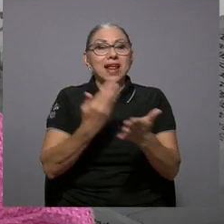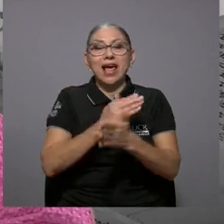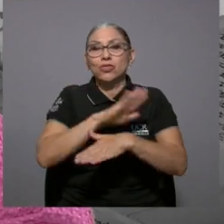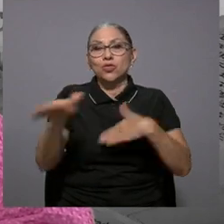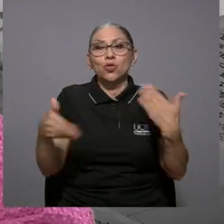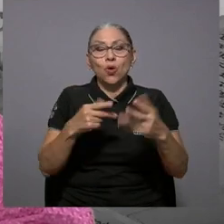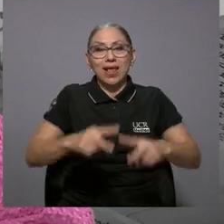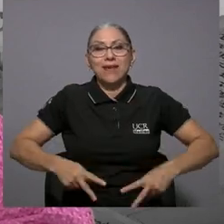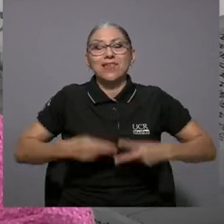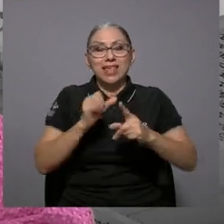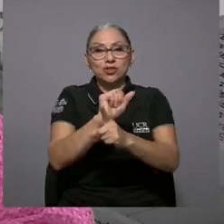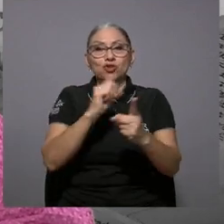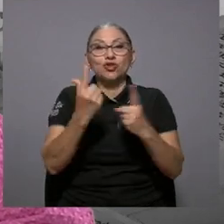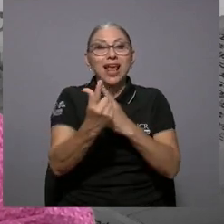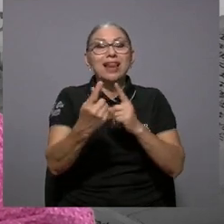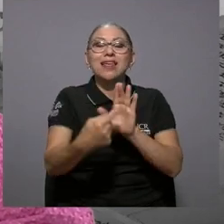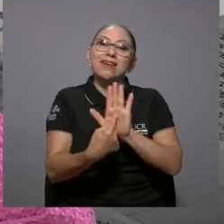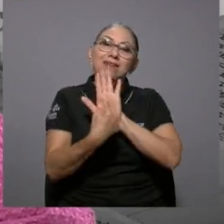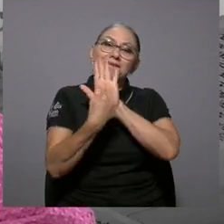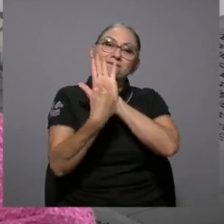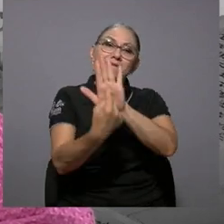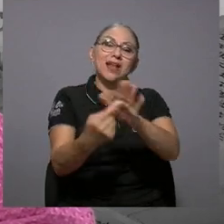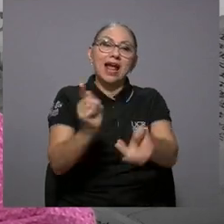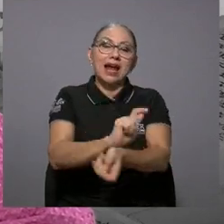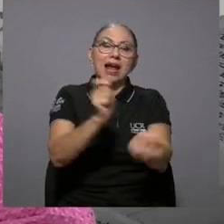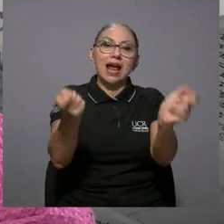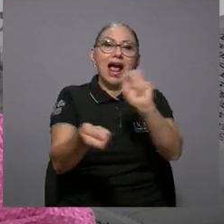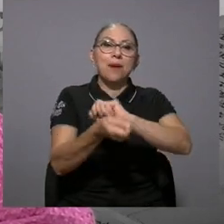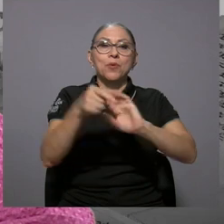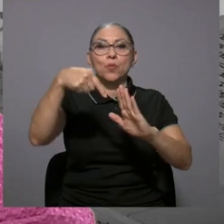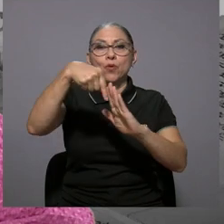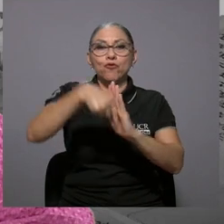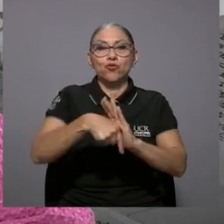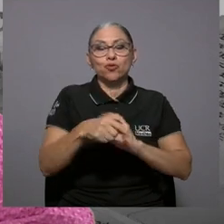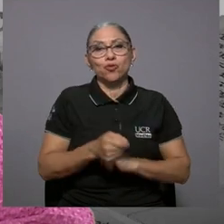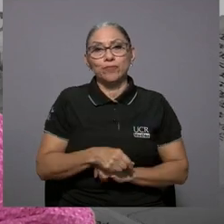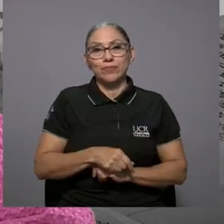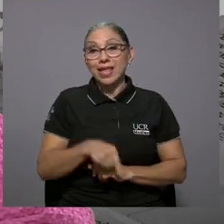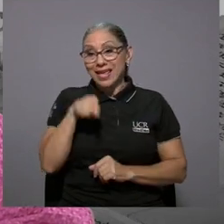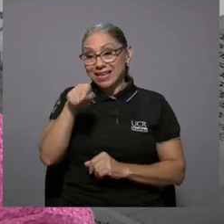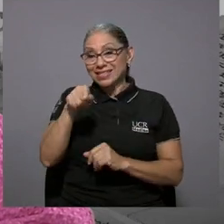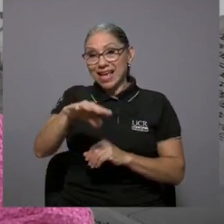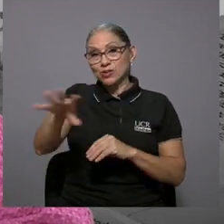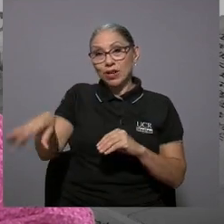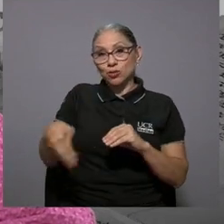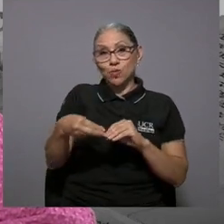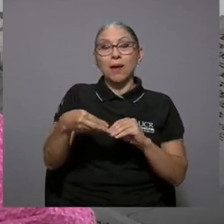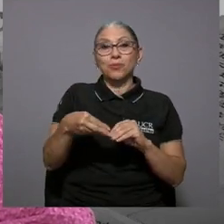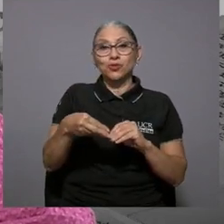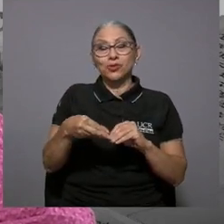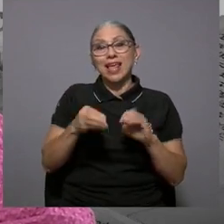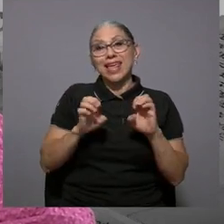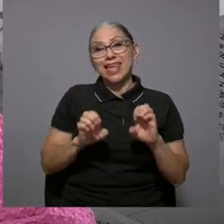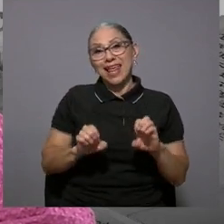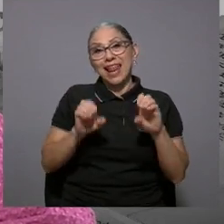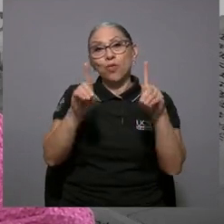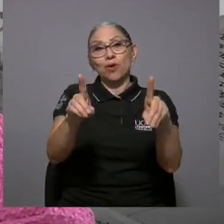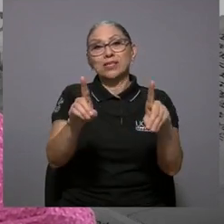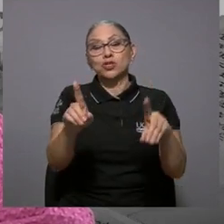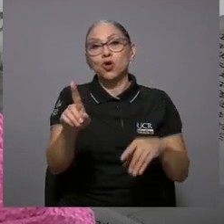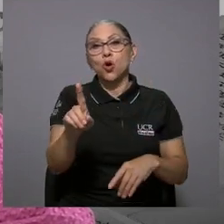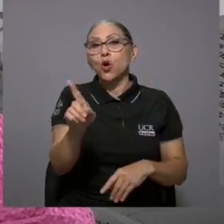lenguaje refleja toda la vida social es ese cambio profundo si a eso le sumamos que la educación